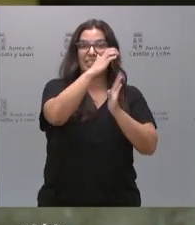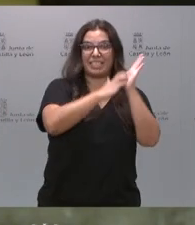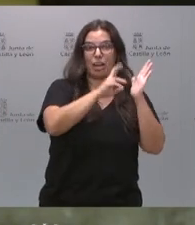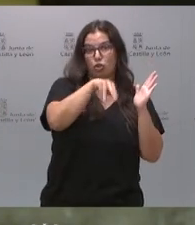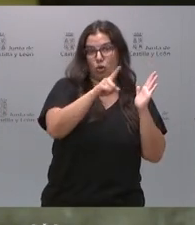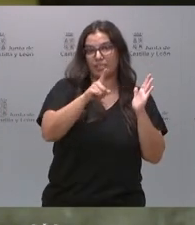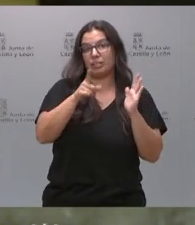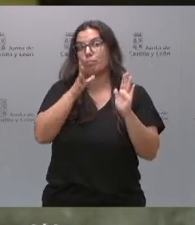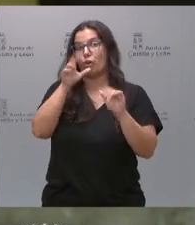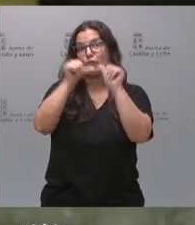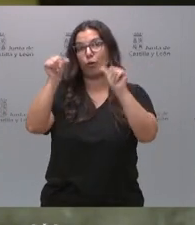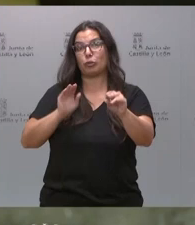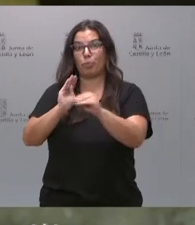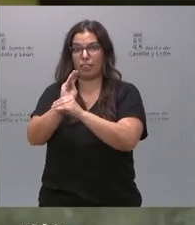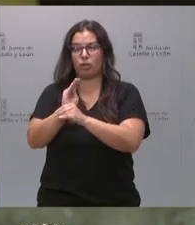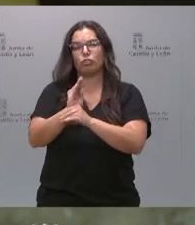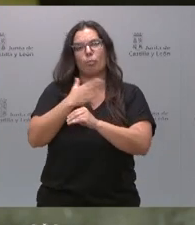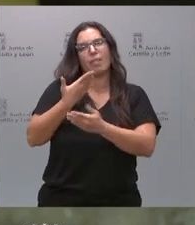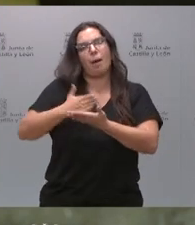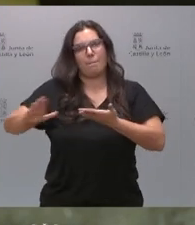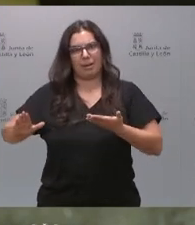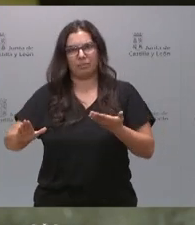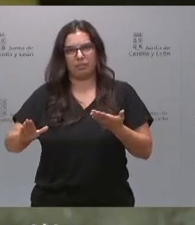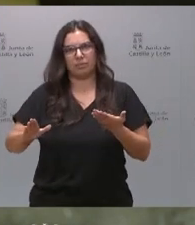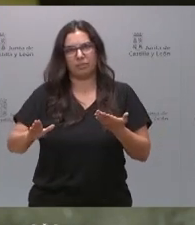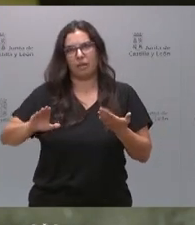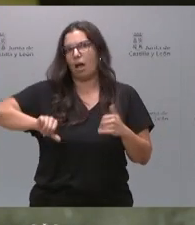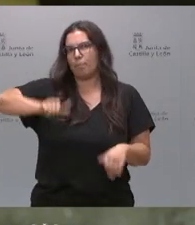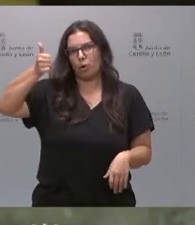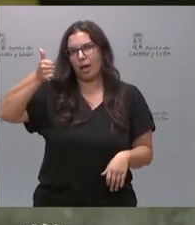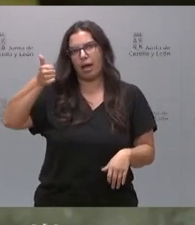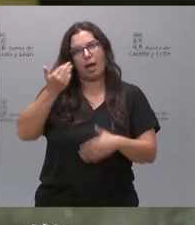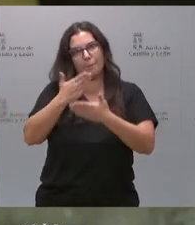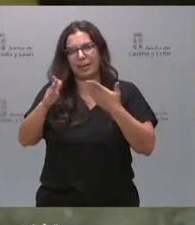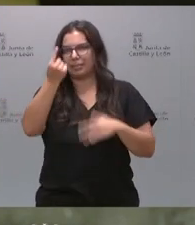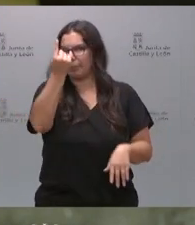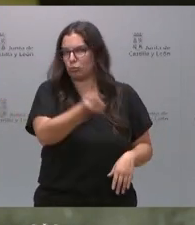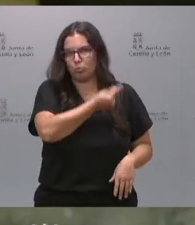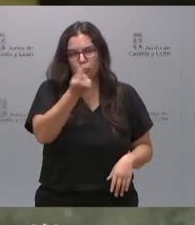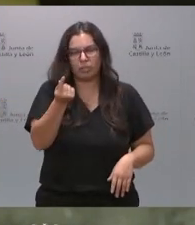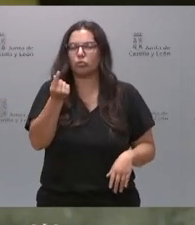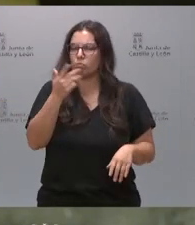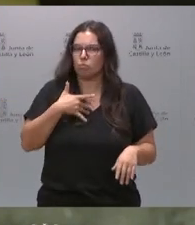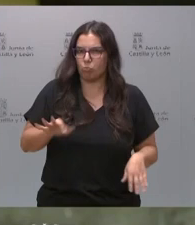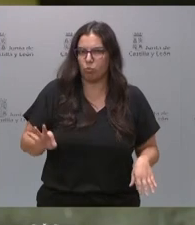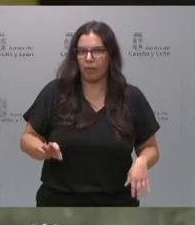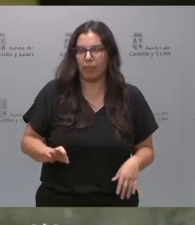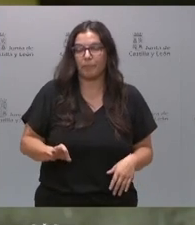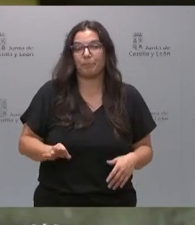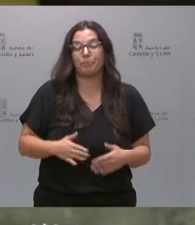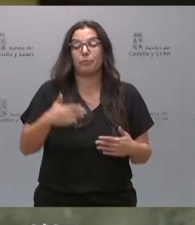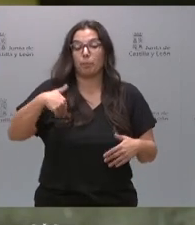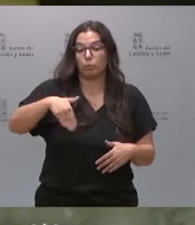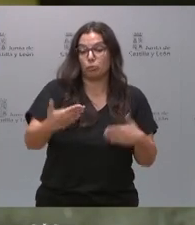una subvención, y puede aprobarse al margen de esta ley de presupuestos. Y, en los